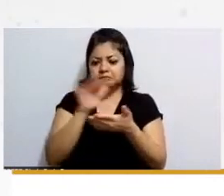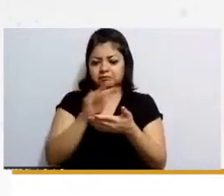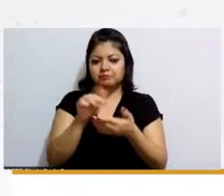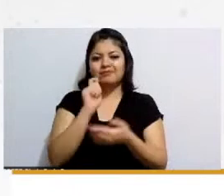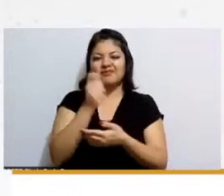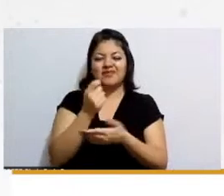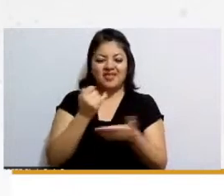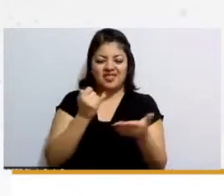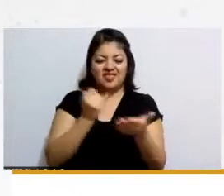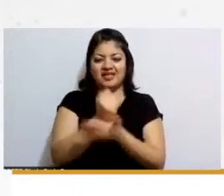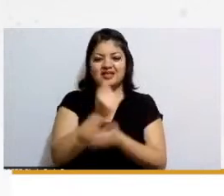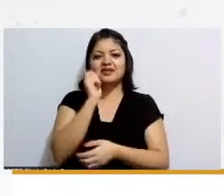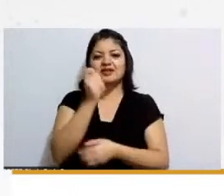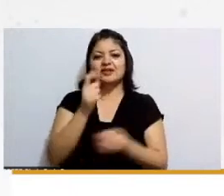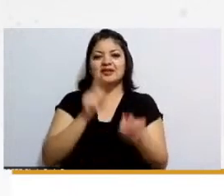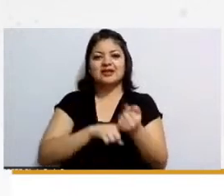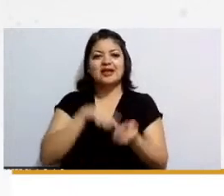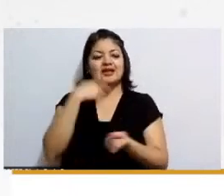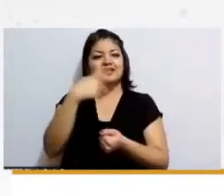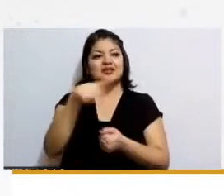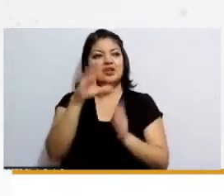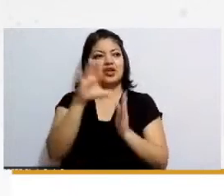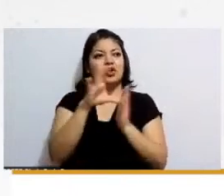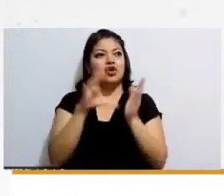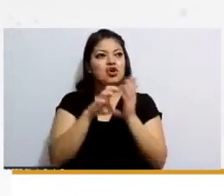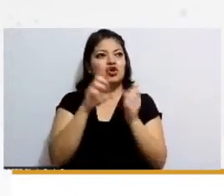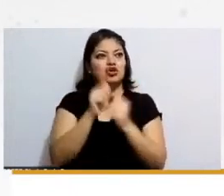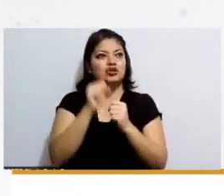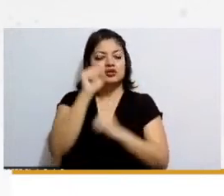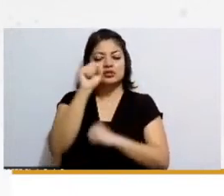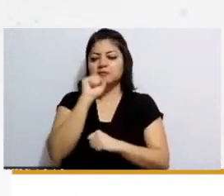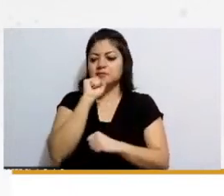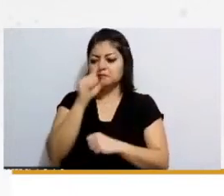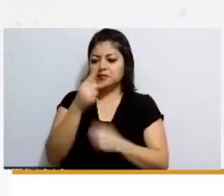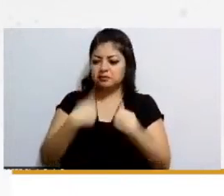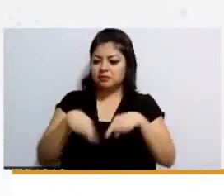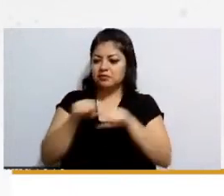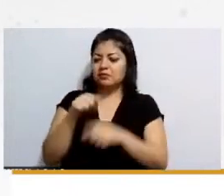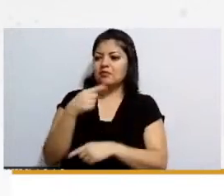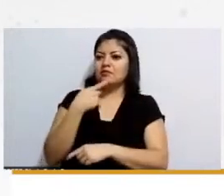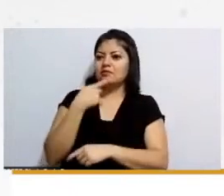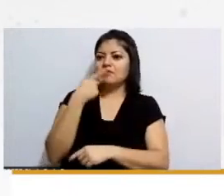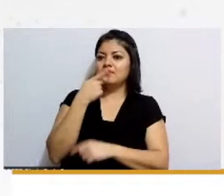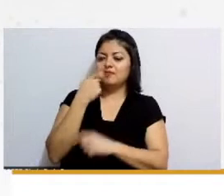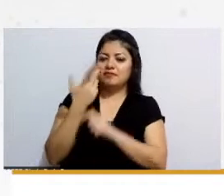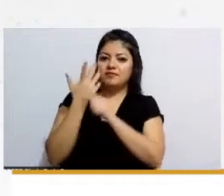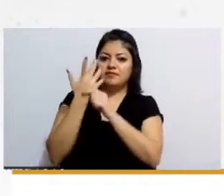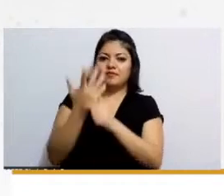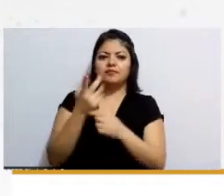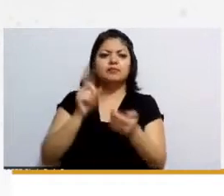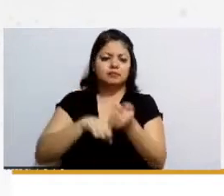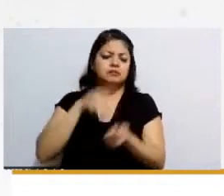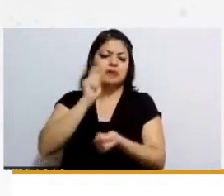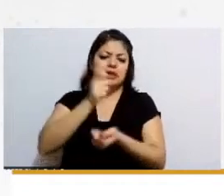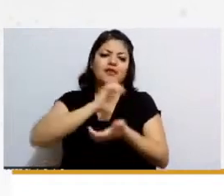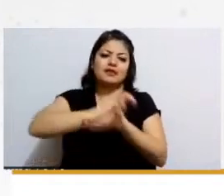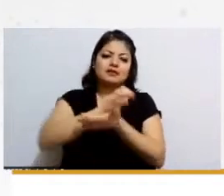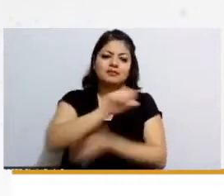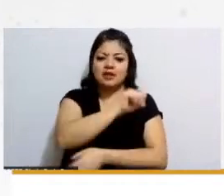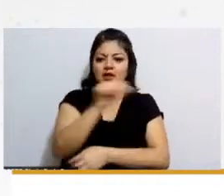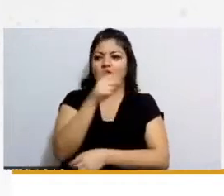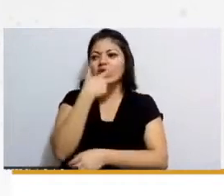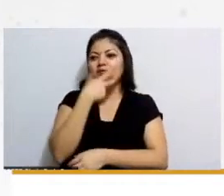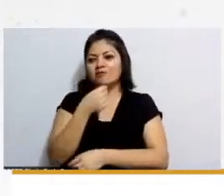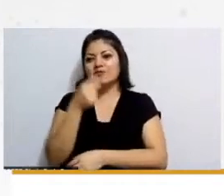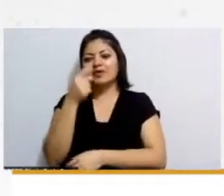estos escenarios constitucionales específicos a los que se refiere el cuaderno que claro está la cuestión de discriminación de género el caso